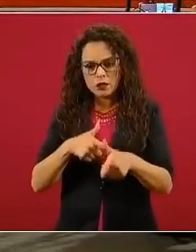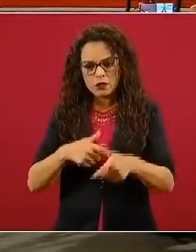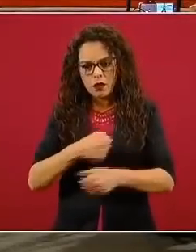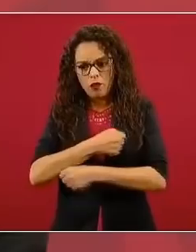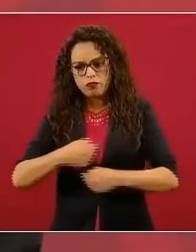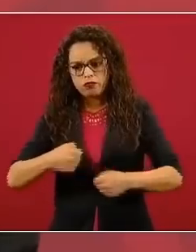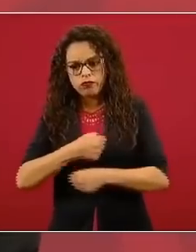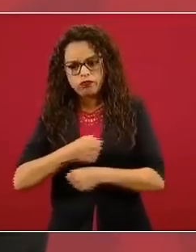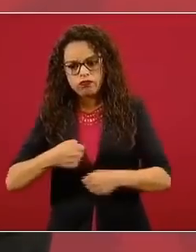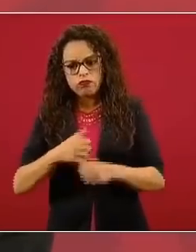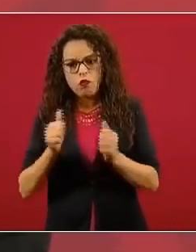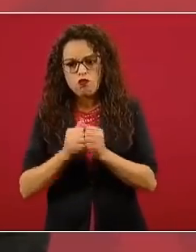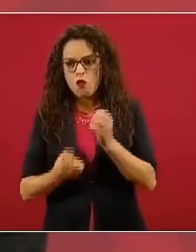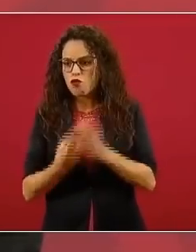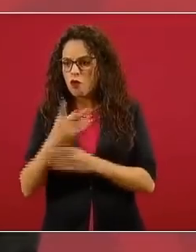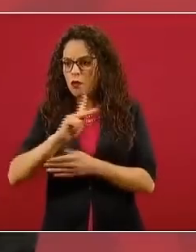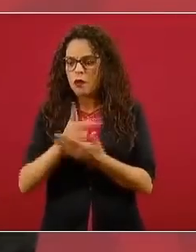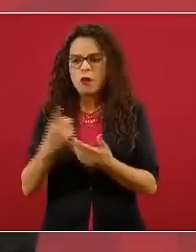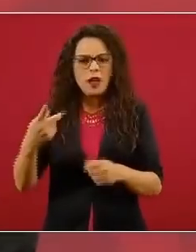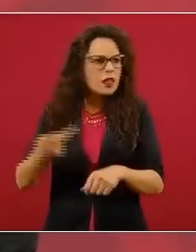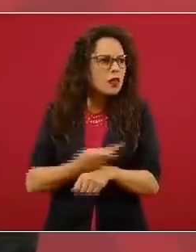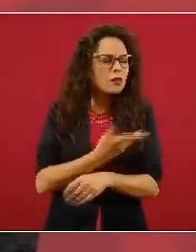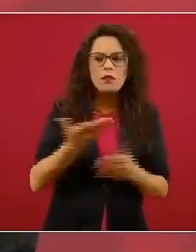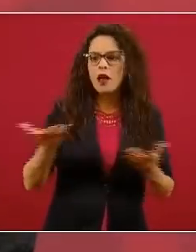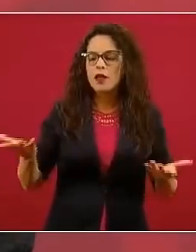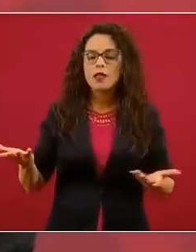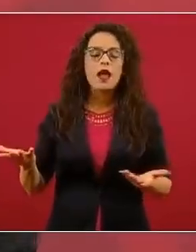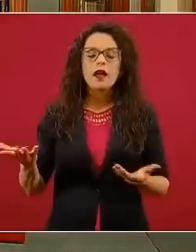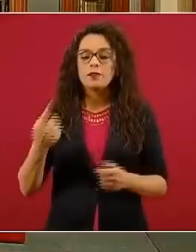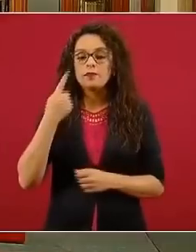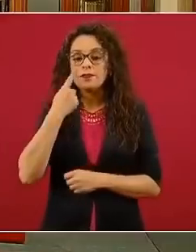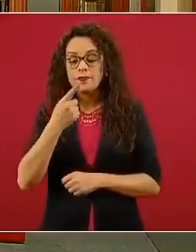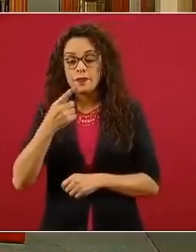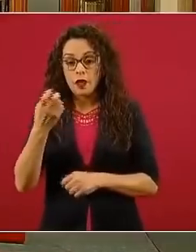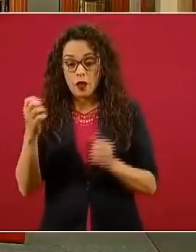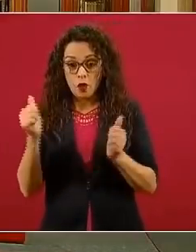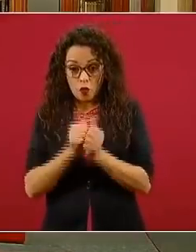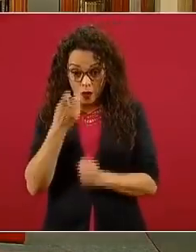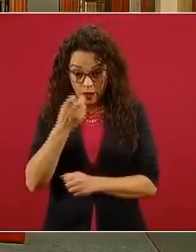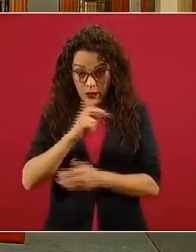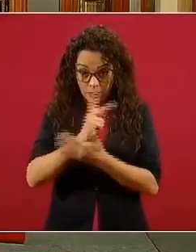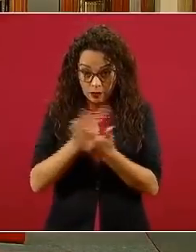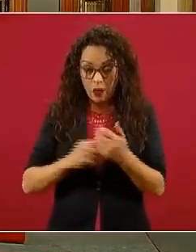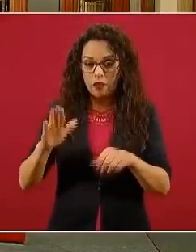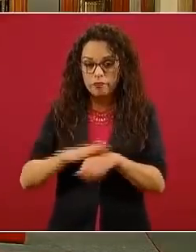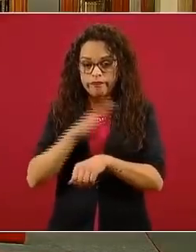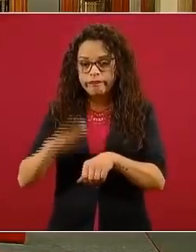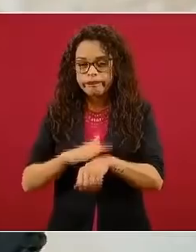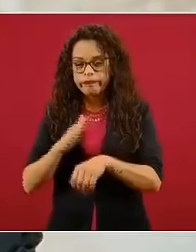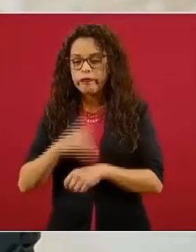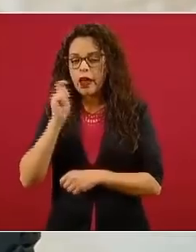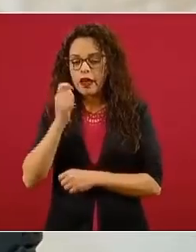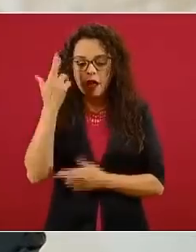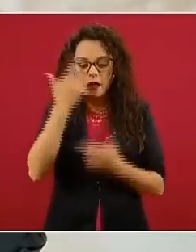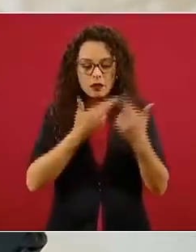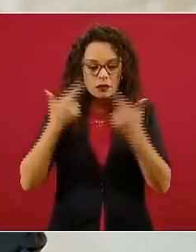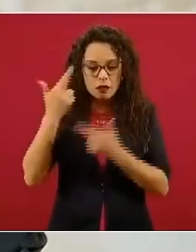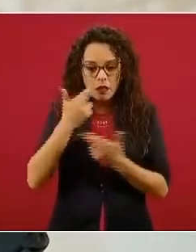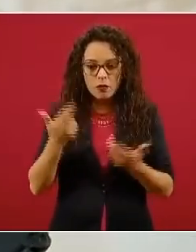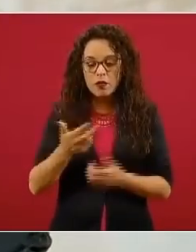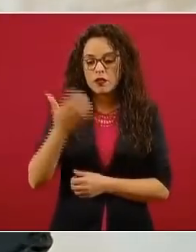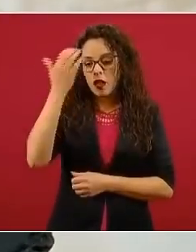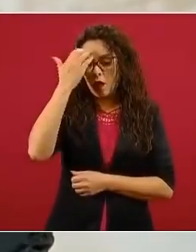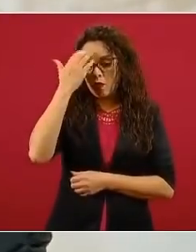programa. ¿Qué pasó? Lo que se evalúa normalmente en este tipo de programas es las competencias, el conocimiento,